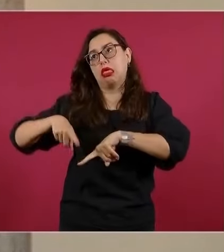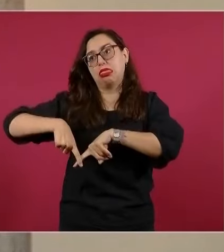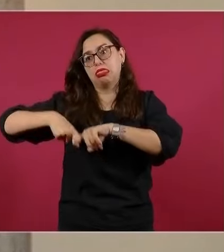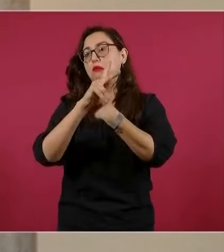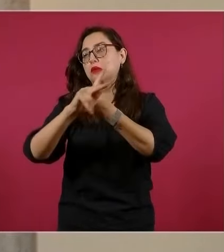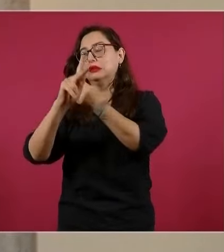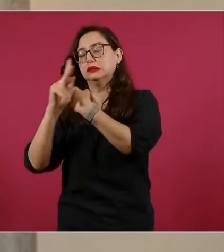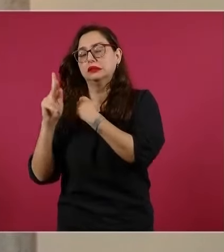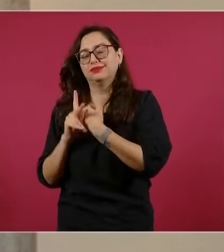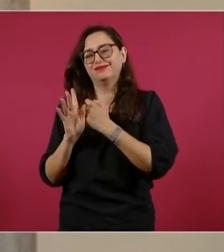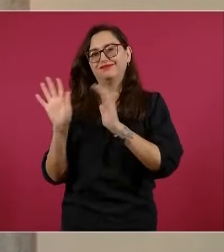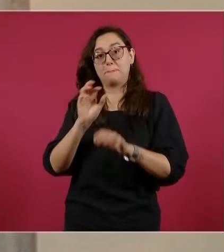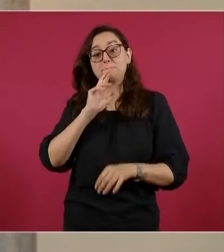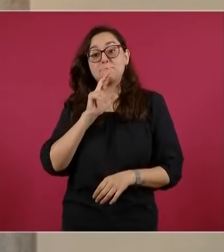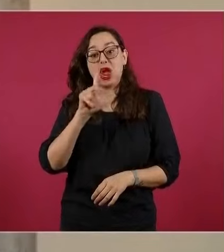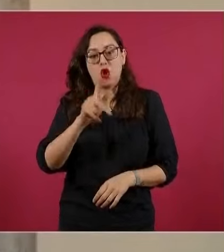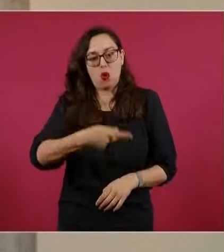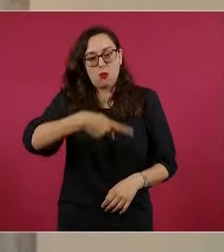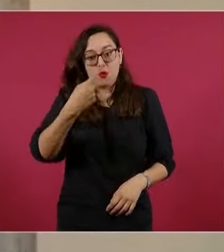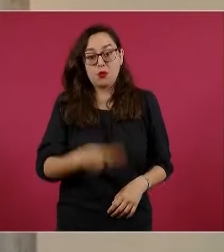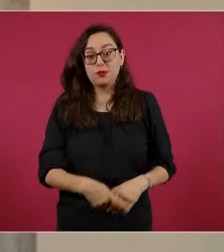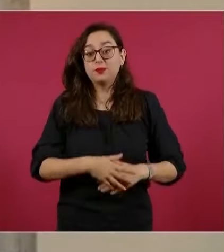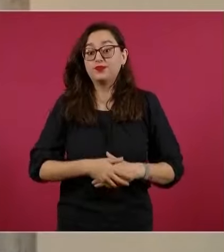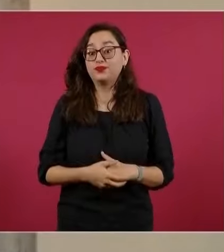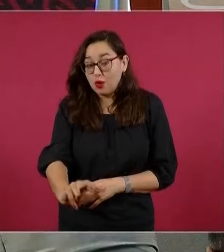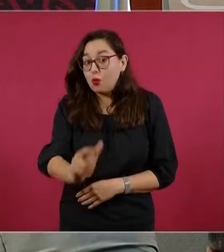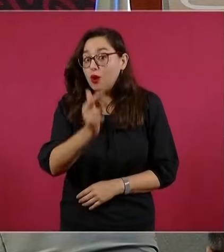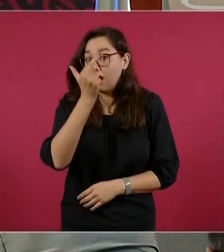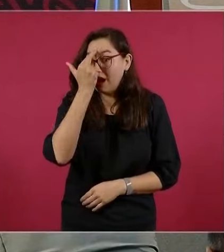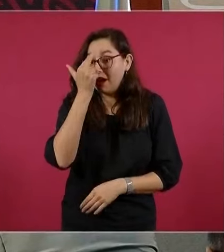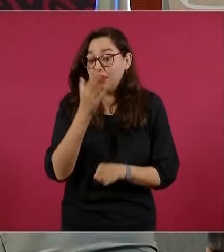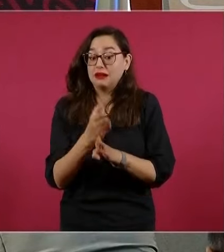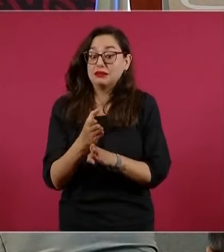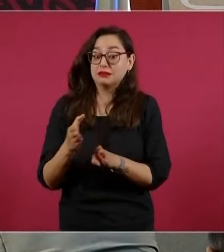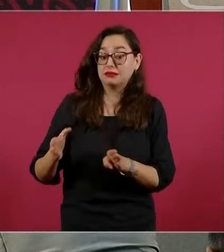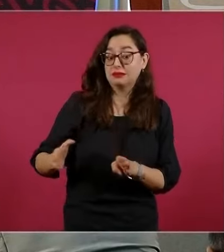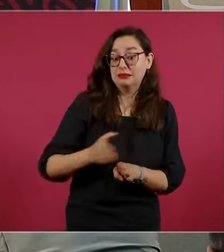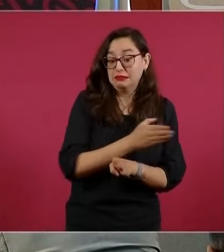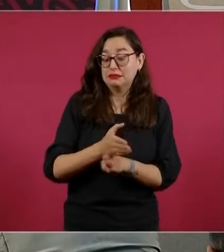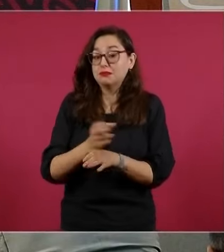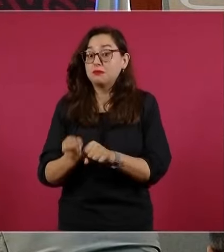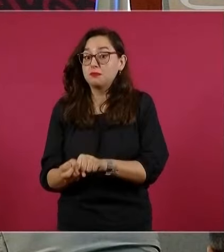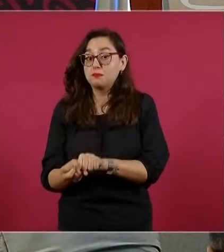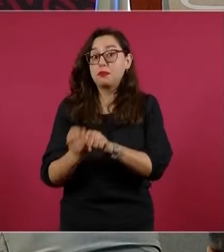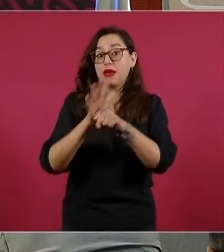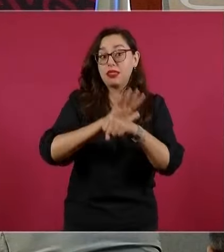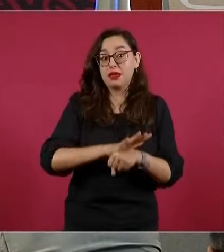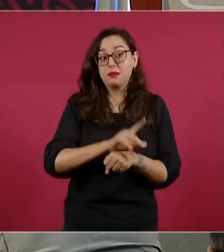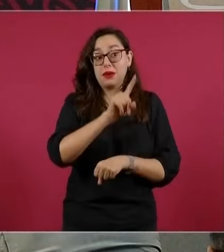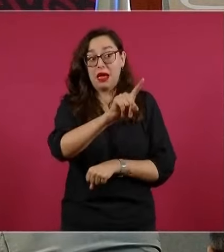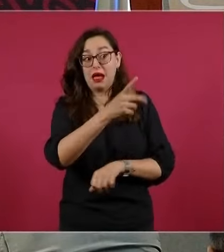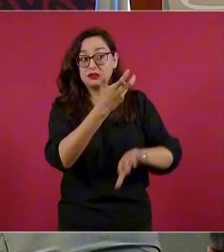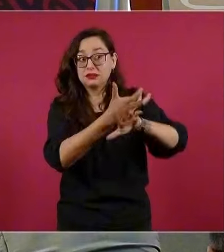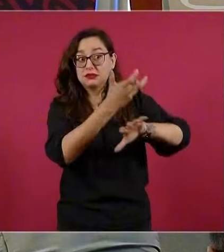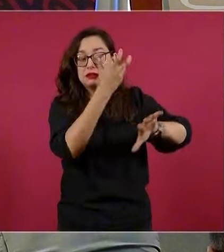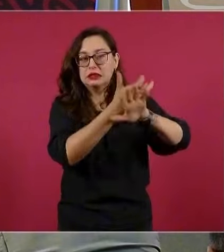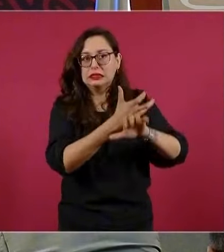continentes. Recuerde que durante la pandemia los estadounidenses no podían comprar